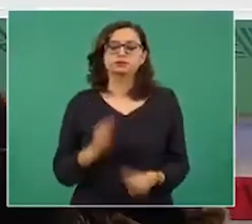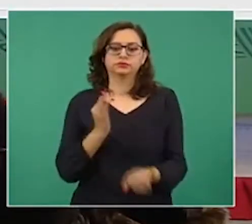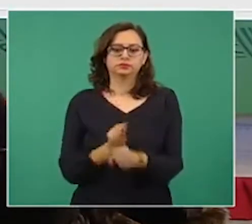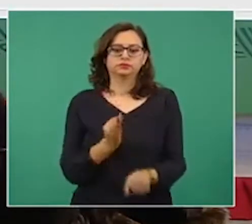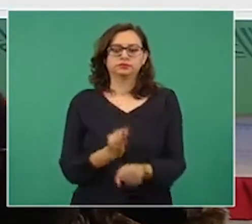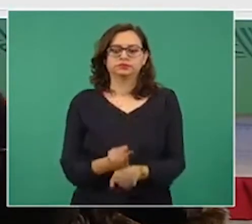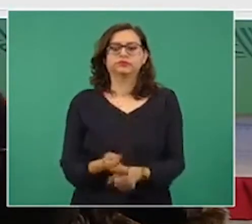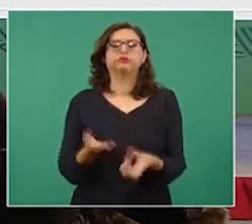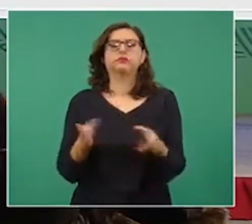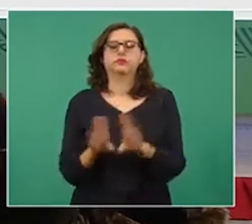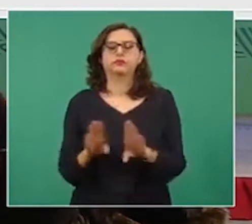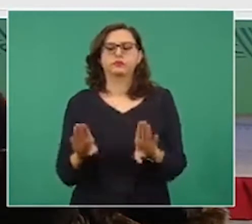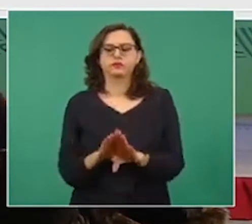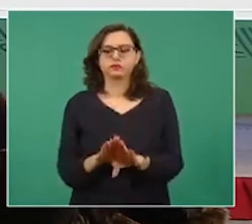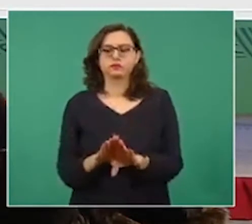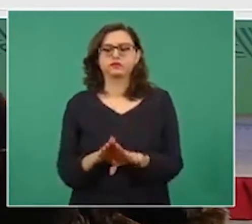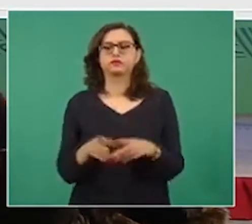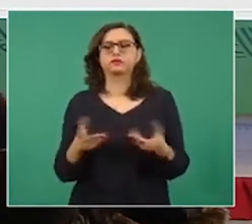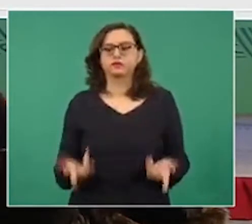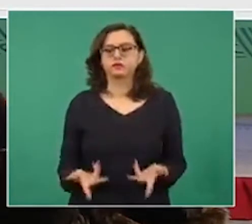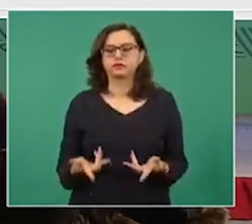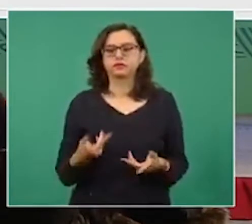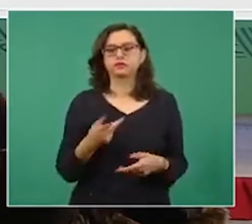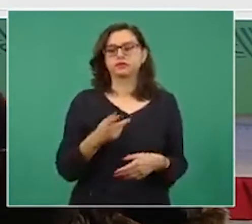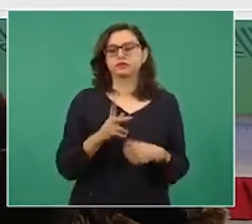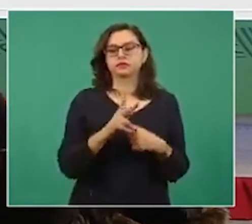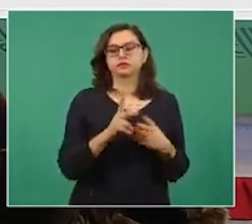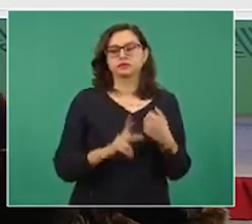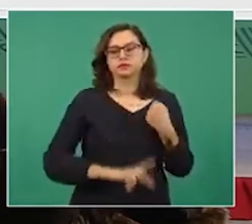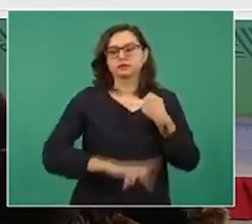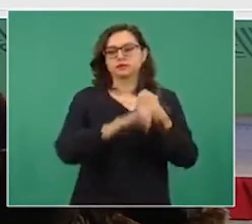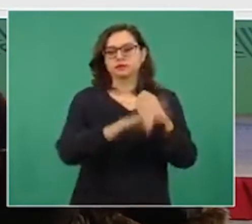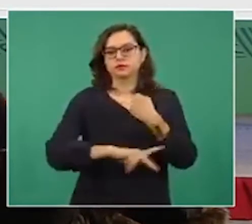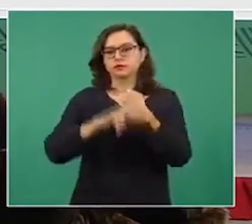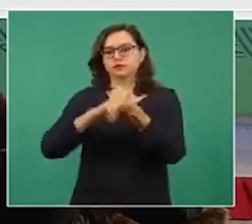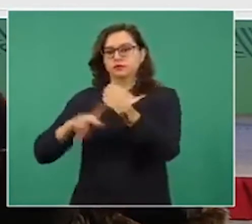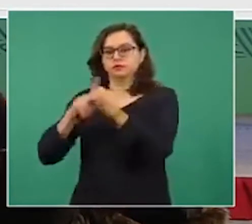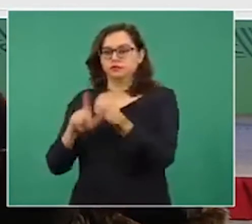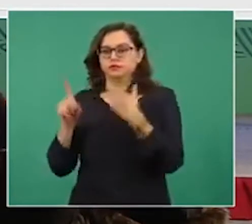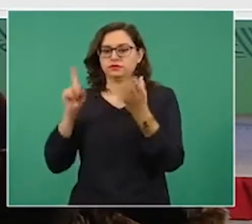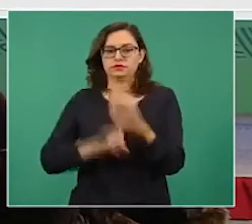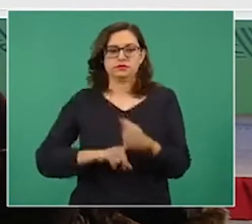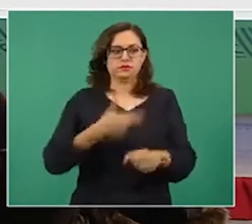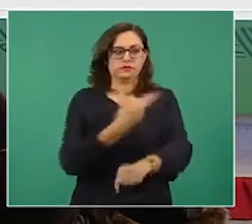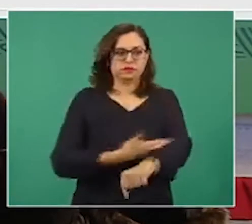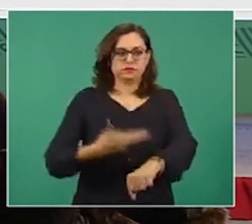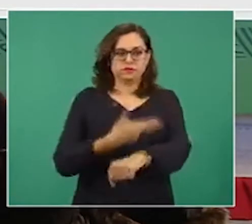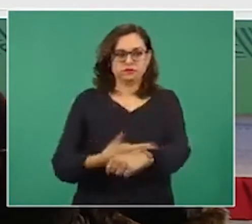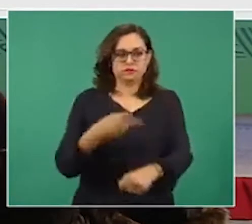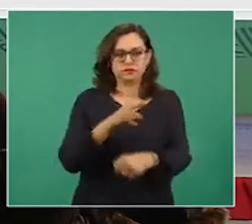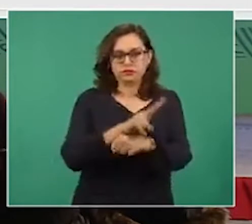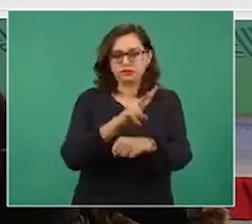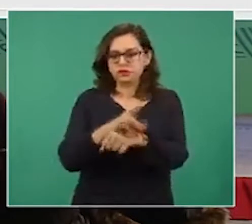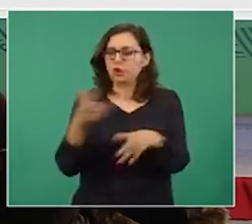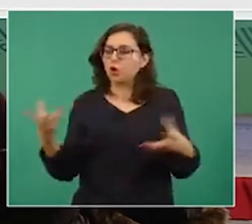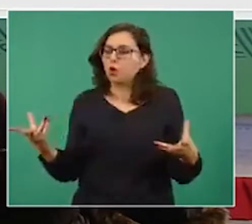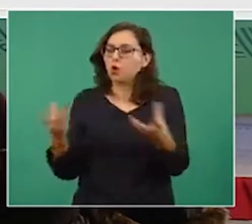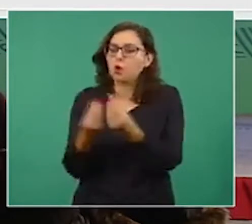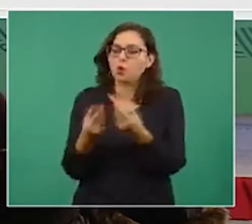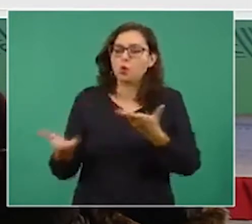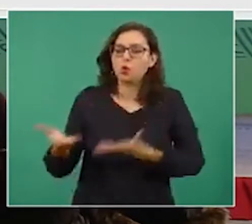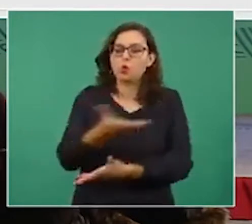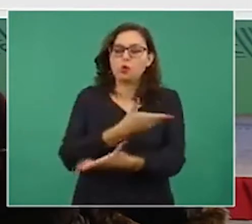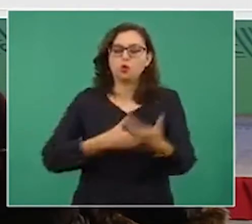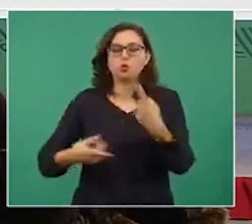coordinación entre entidades reguladoras, porque las agencias regulatorias no están coordinadas en América Latina y Caribe, estamos